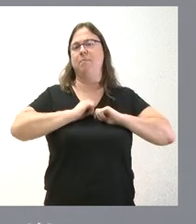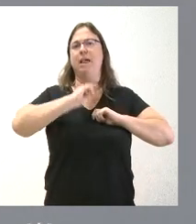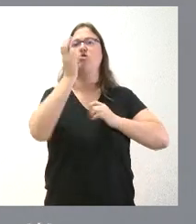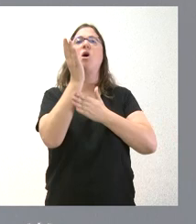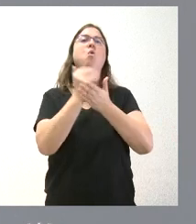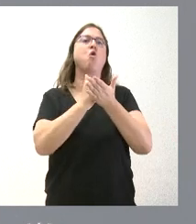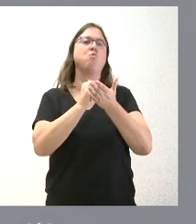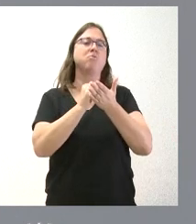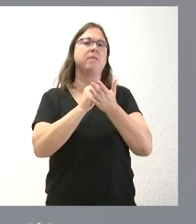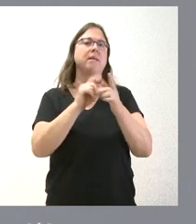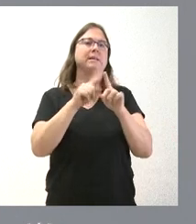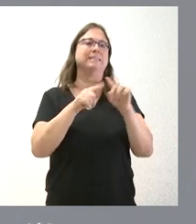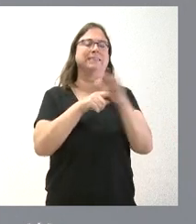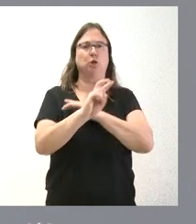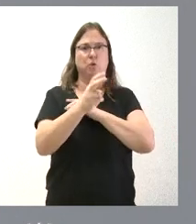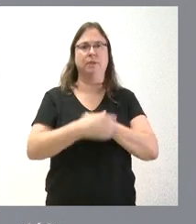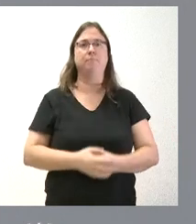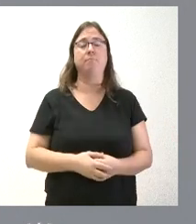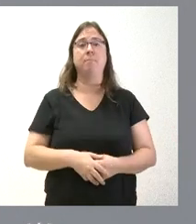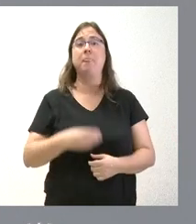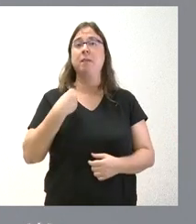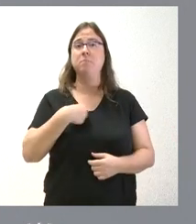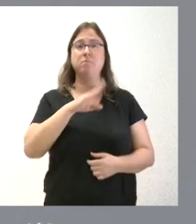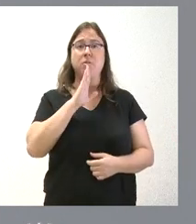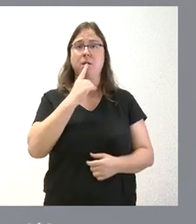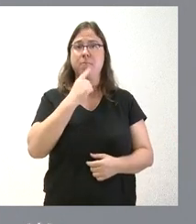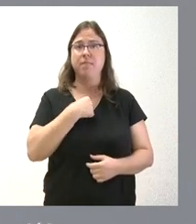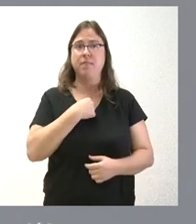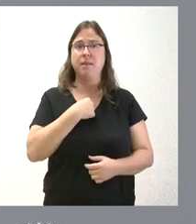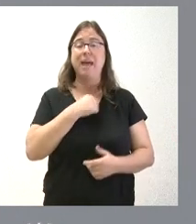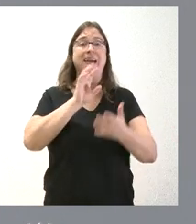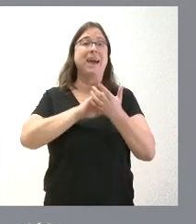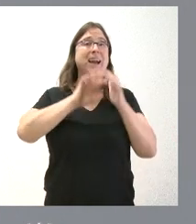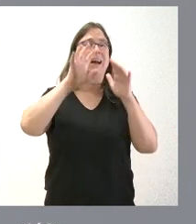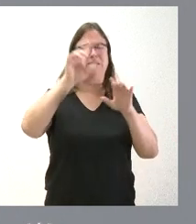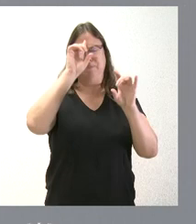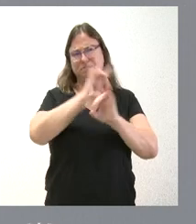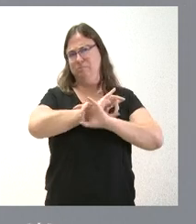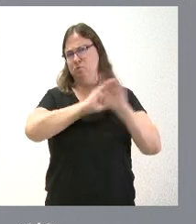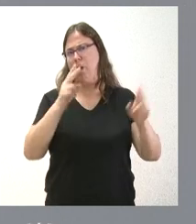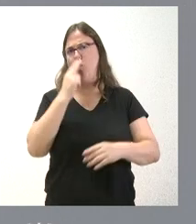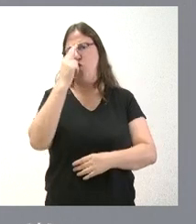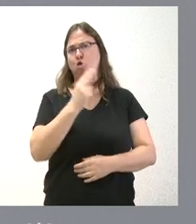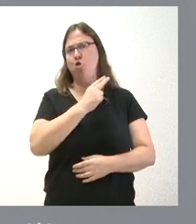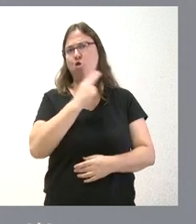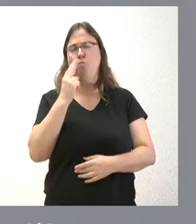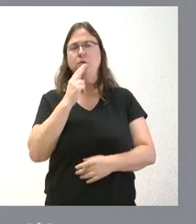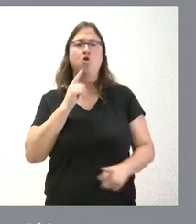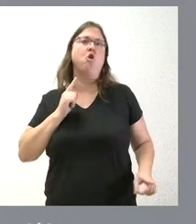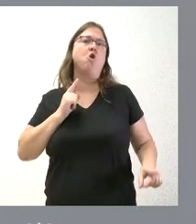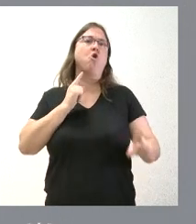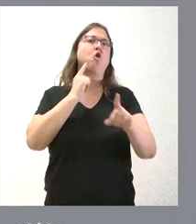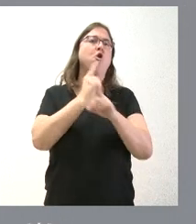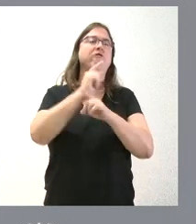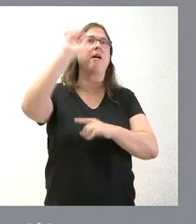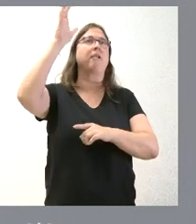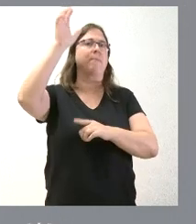autónomas que dan otro tipo de tramitaciones, ¿no? Por lo que usted plantea, Castilla y León tiene un claro compromiso con la lucha contra el